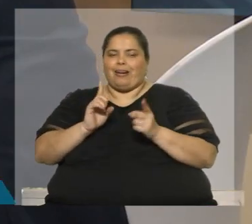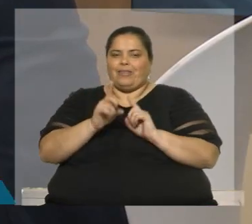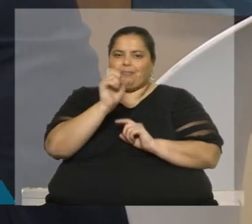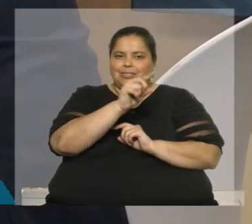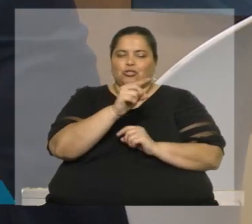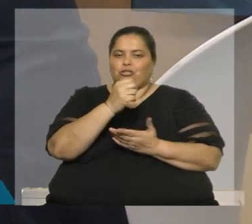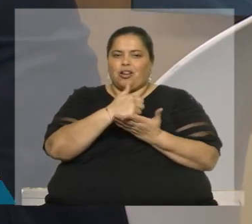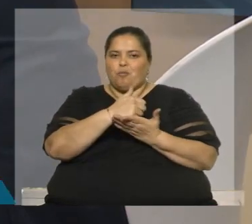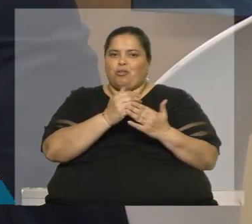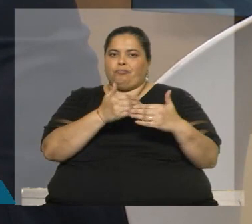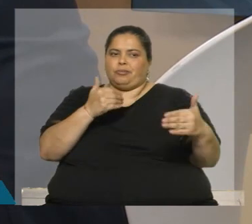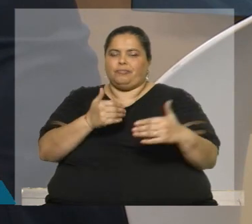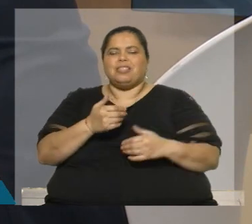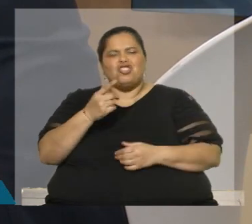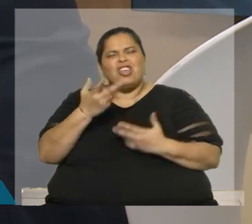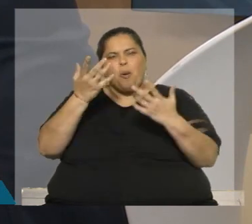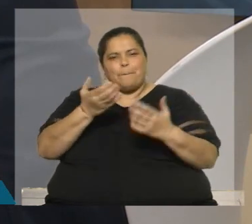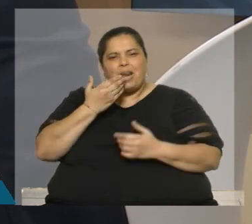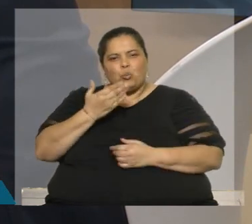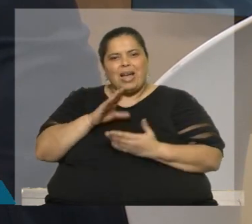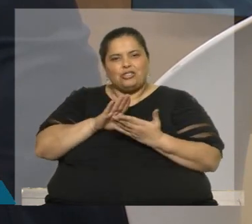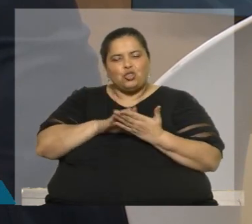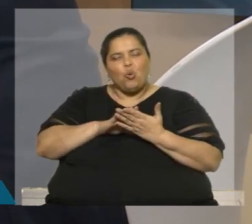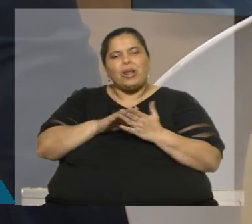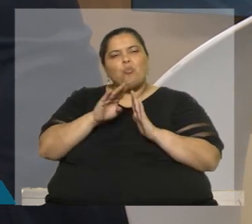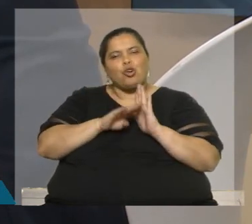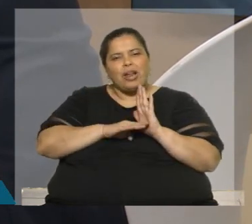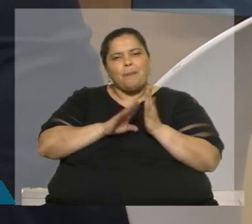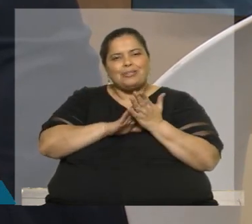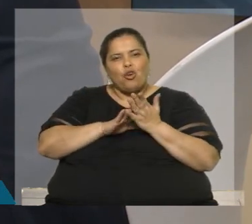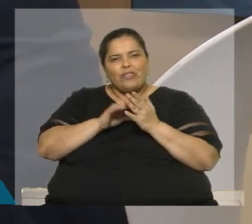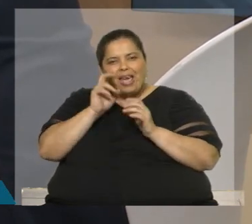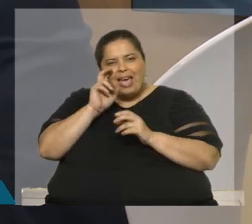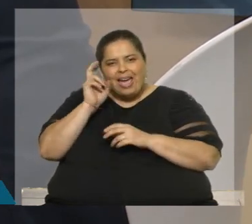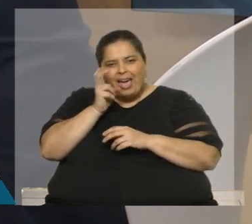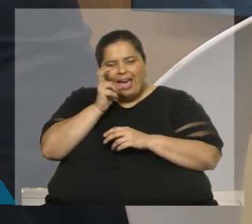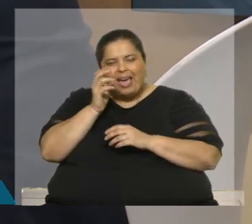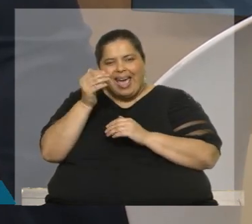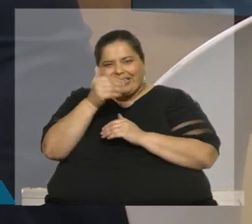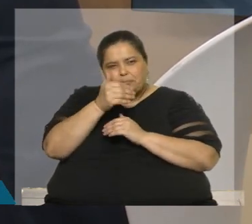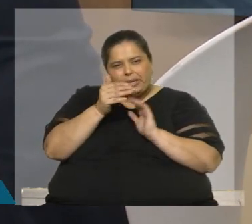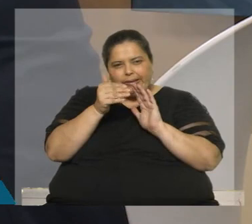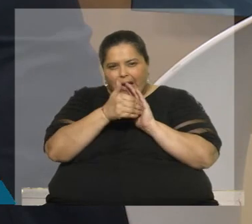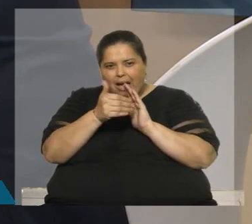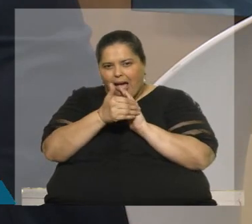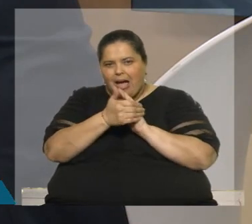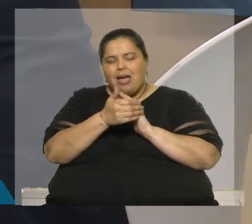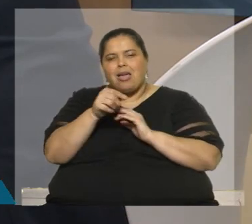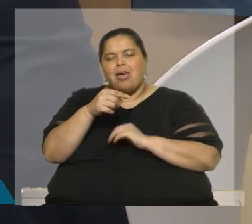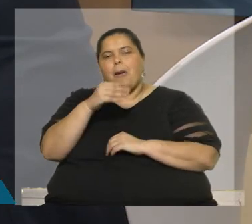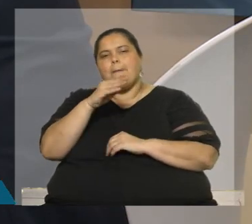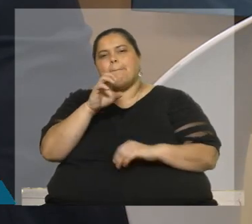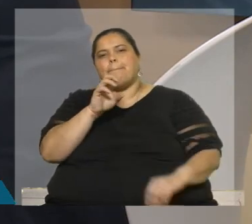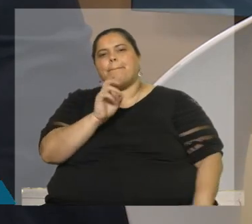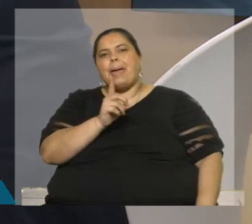Pegasus, porque me quedó una duda allí, mientras estaba leyendo, preparando la entrevista con usted. Este tema usted quería que se tratara